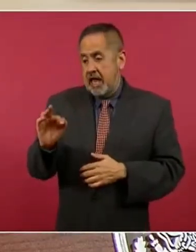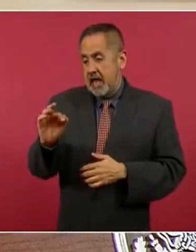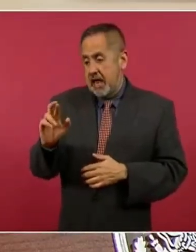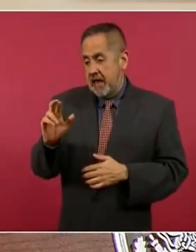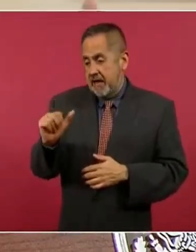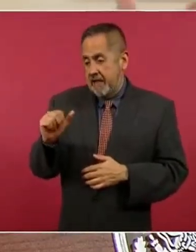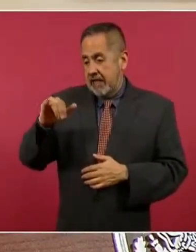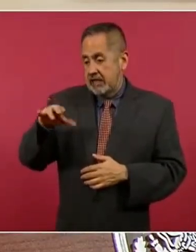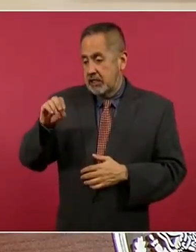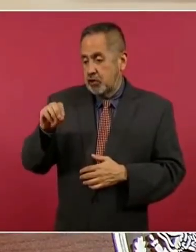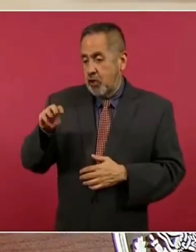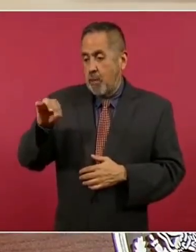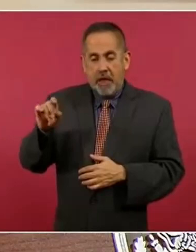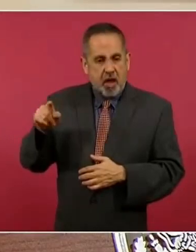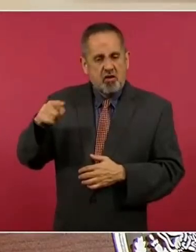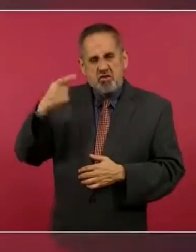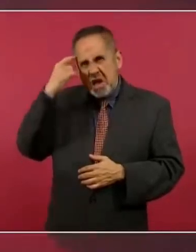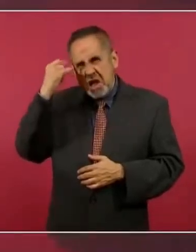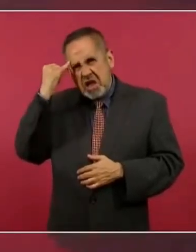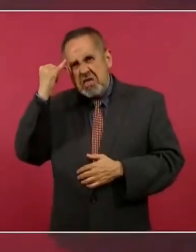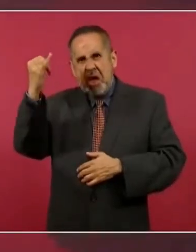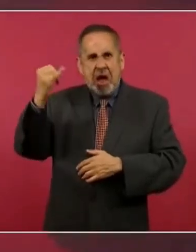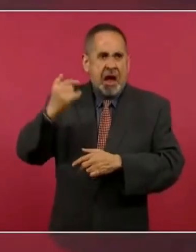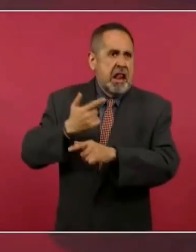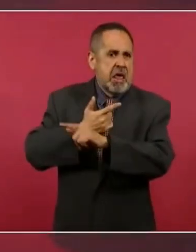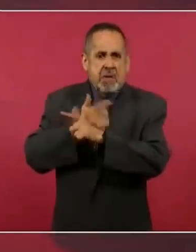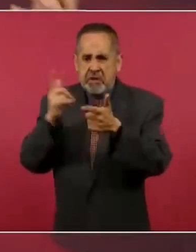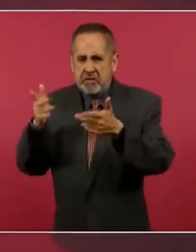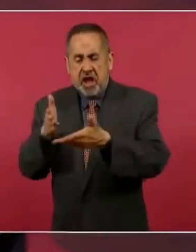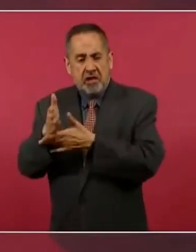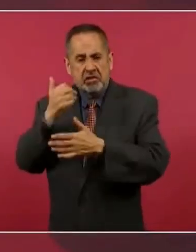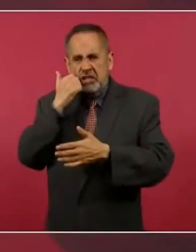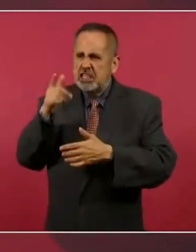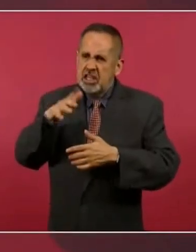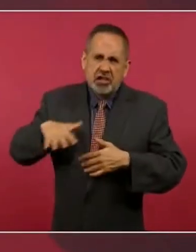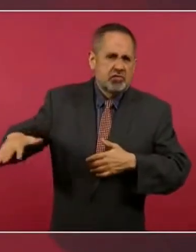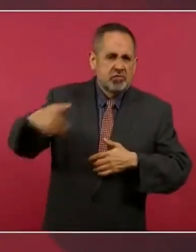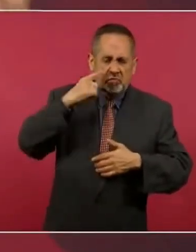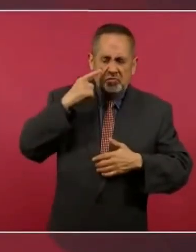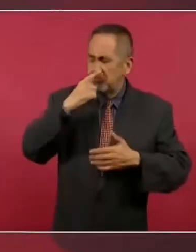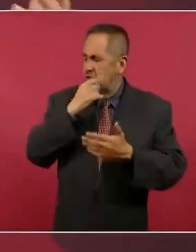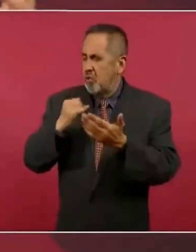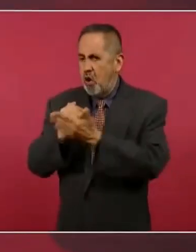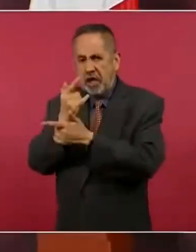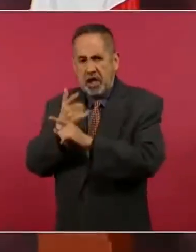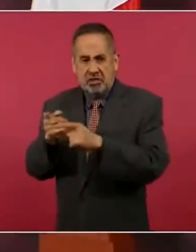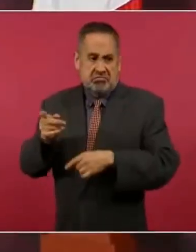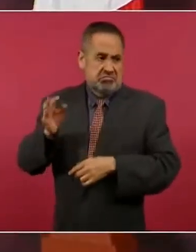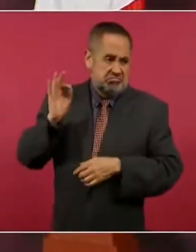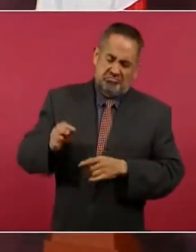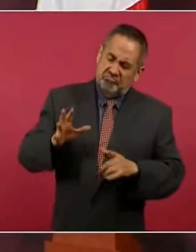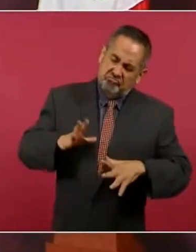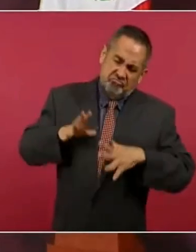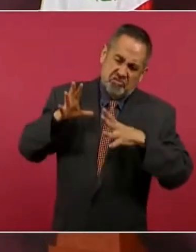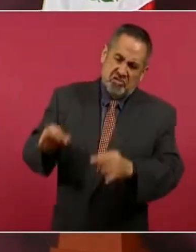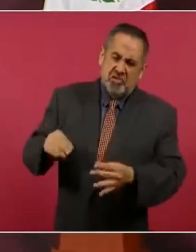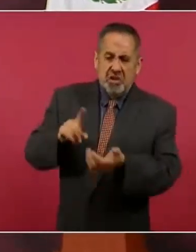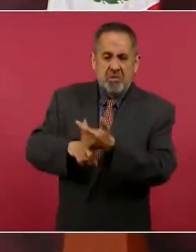encarnaba la libertad y quería la democracia por eso es apóstol de la democracia